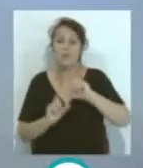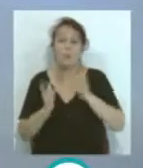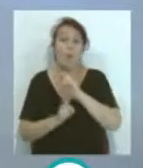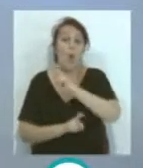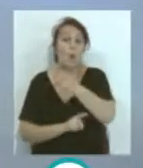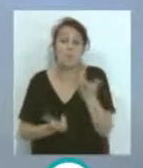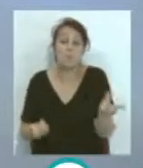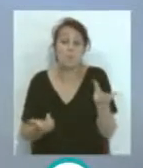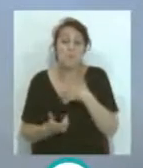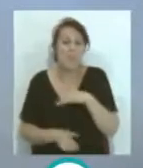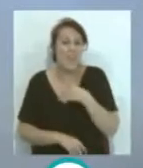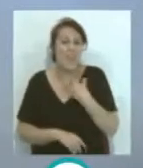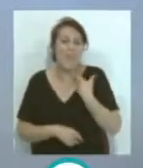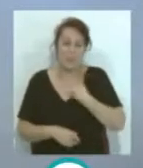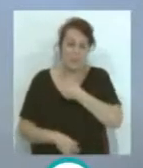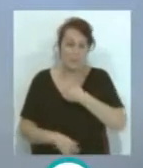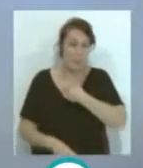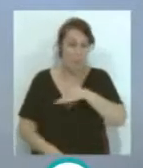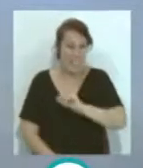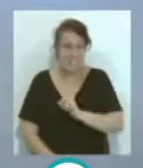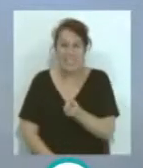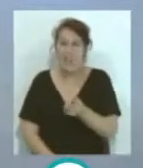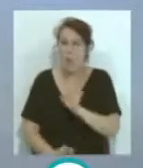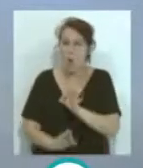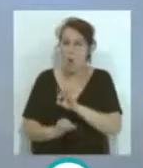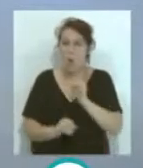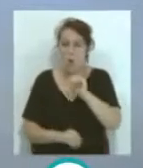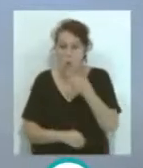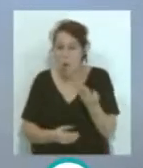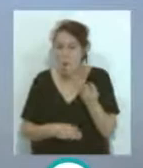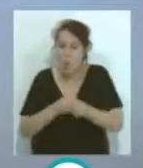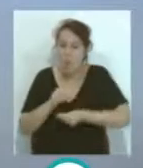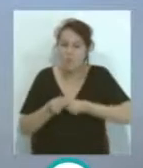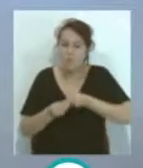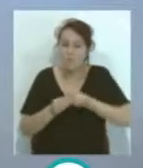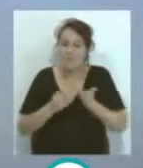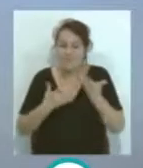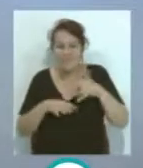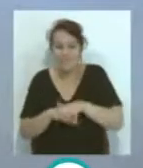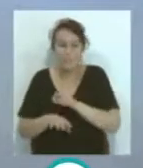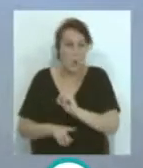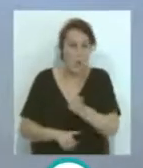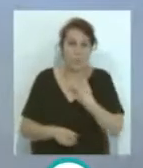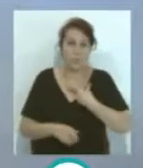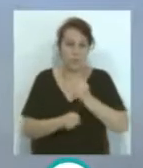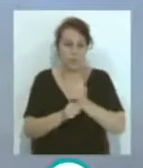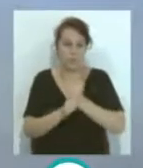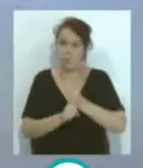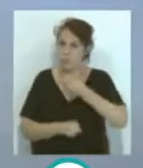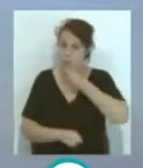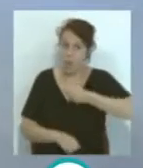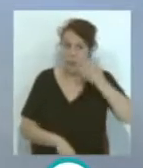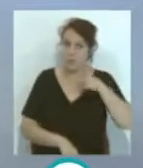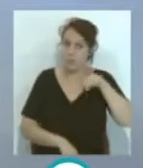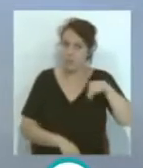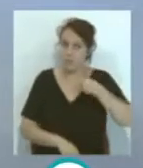equipo... ...igual no entienden el rol... ...no entienden la idiosincrasia del club... ...y no tienen ese rendimiento excepcional... ...que le está dando Yago Aspa...